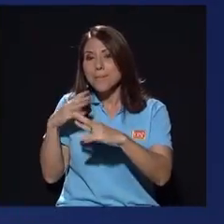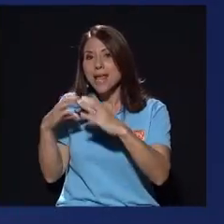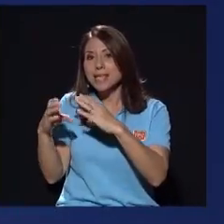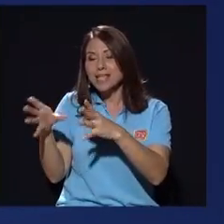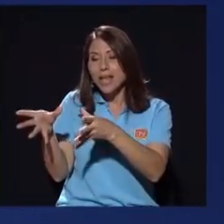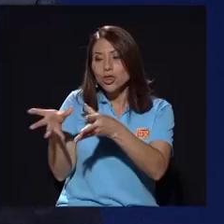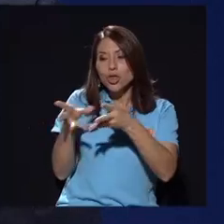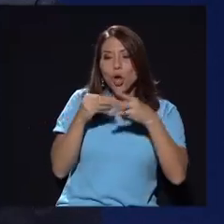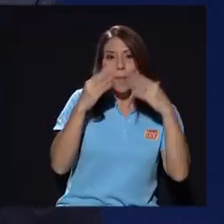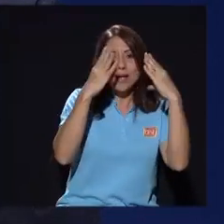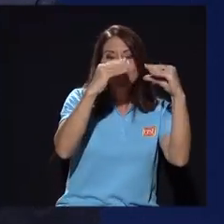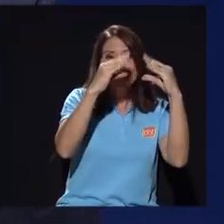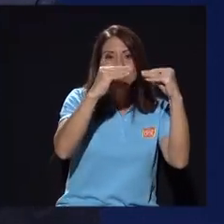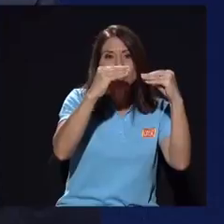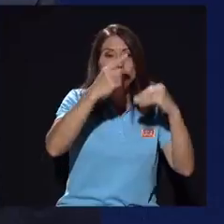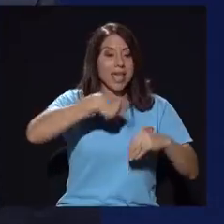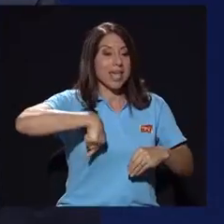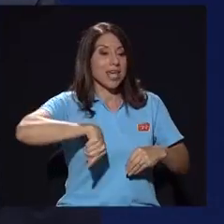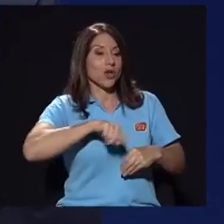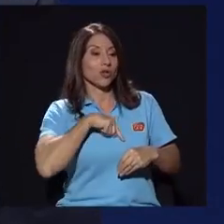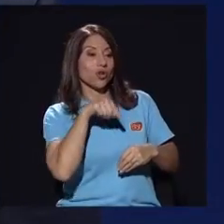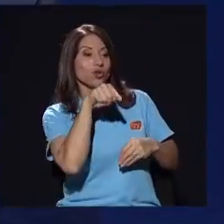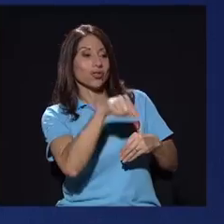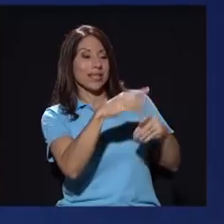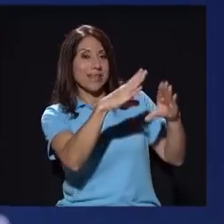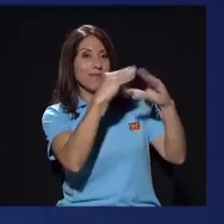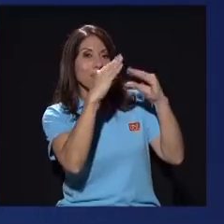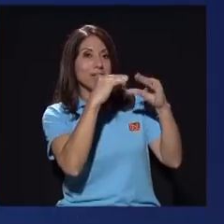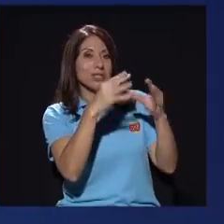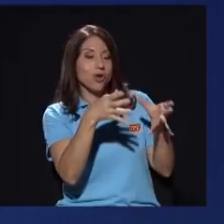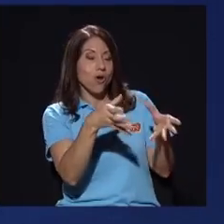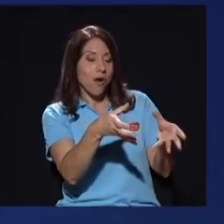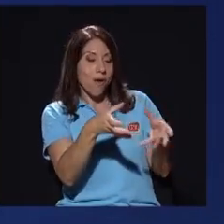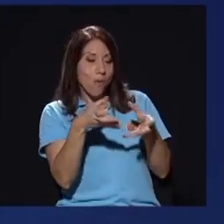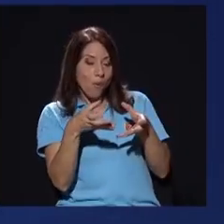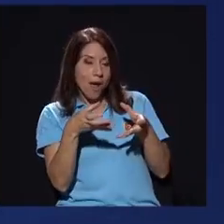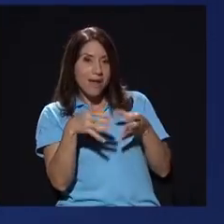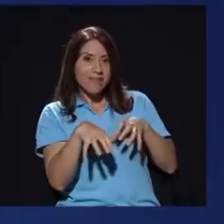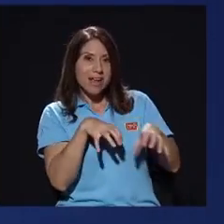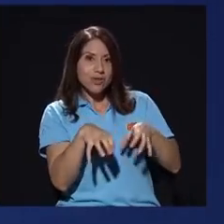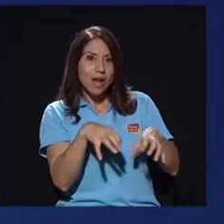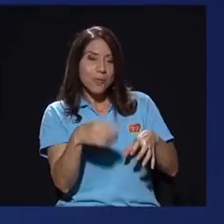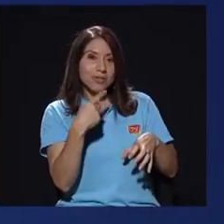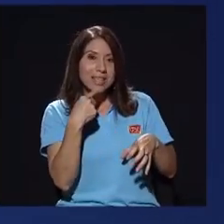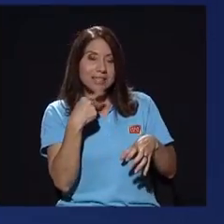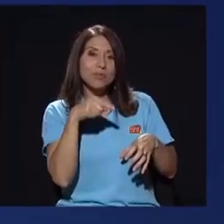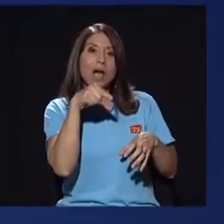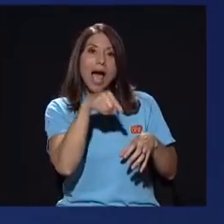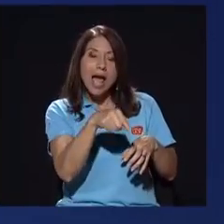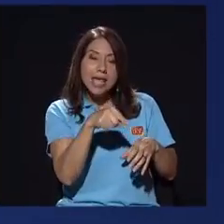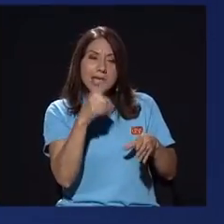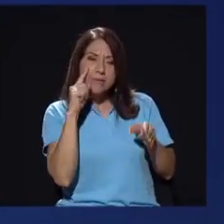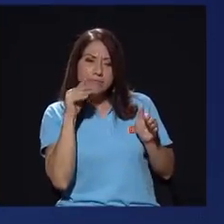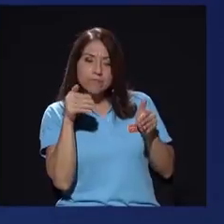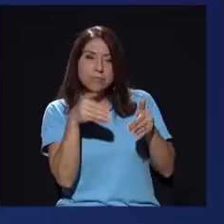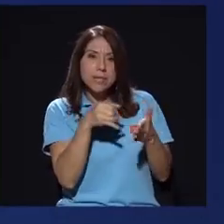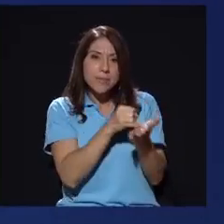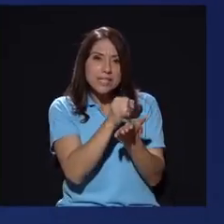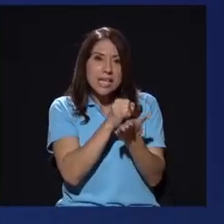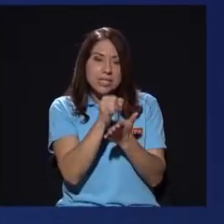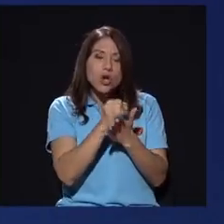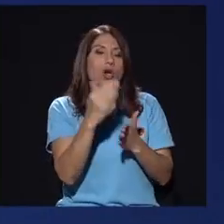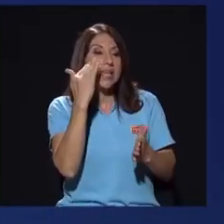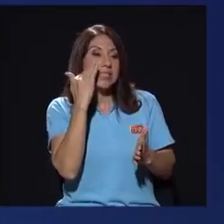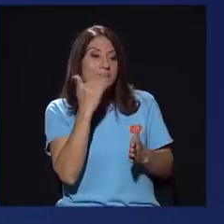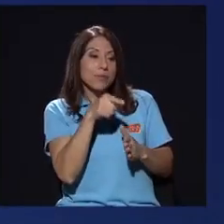muchas informaciones que se dan a conocer en esta comisión legislativa reaccionamos y decimos, bueno, ahí se está mencionando una línea de investigación, podemos